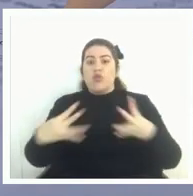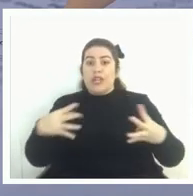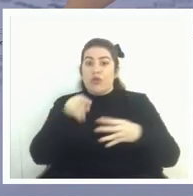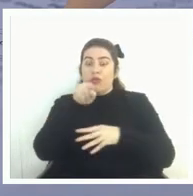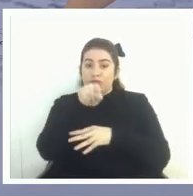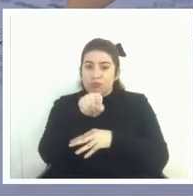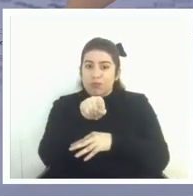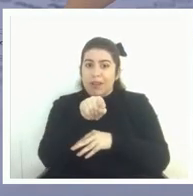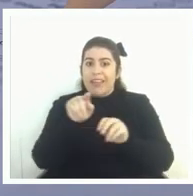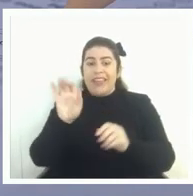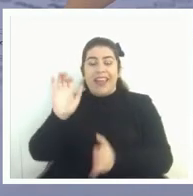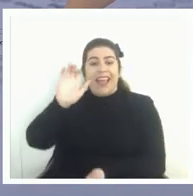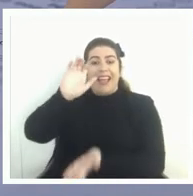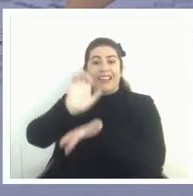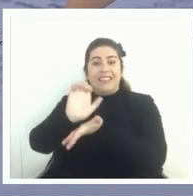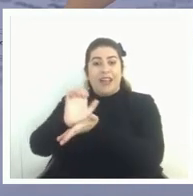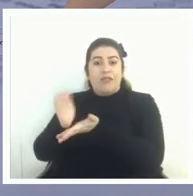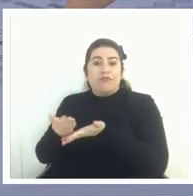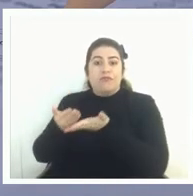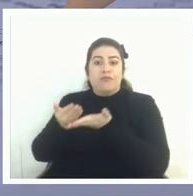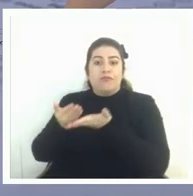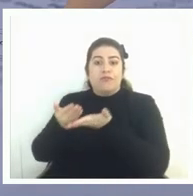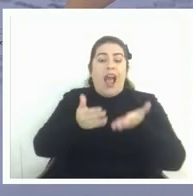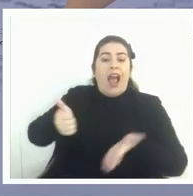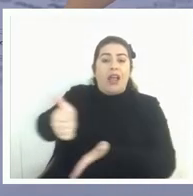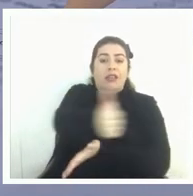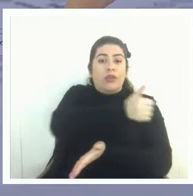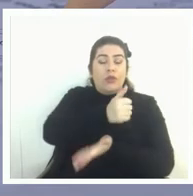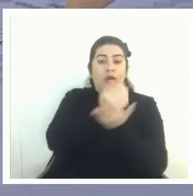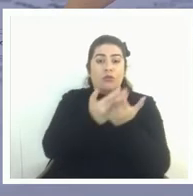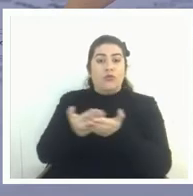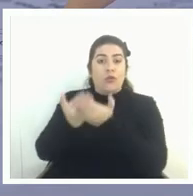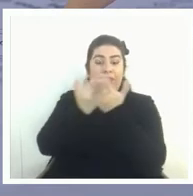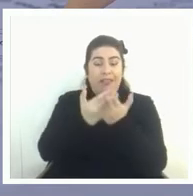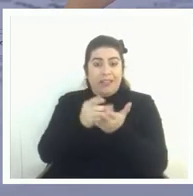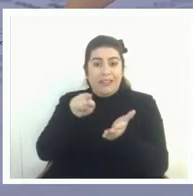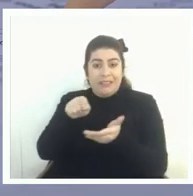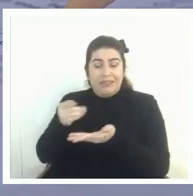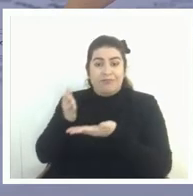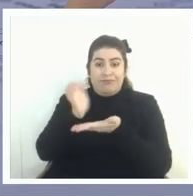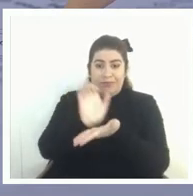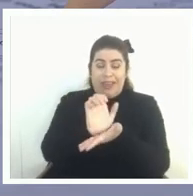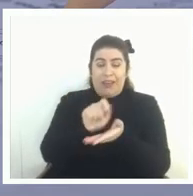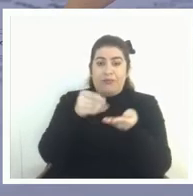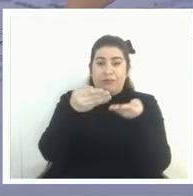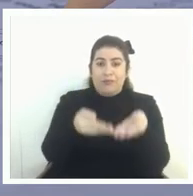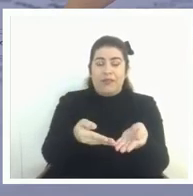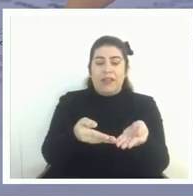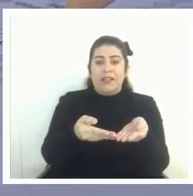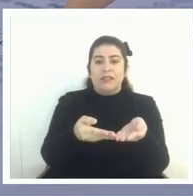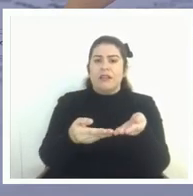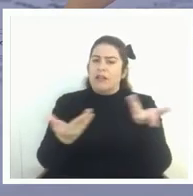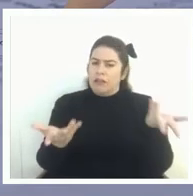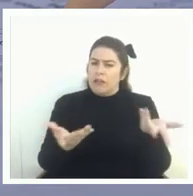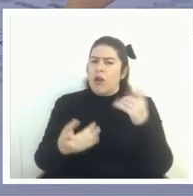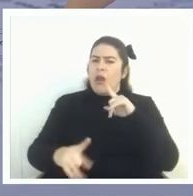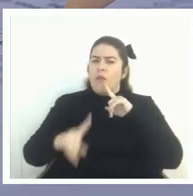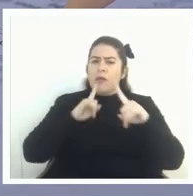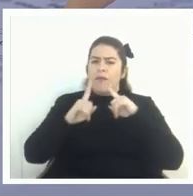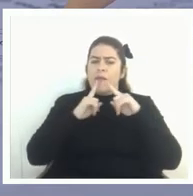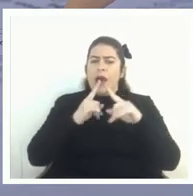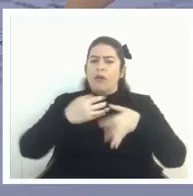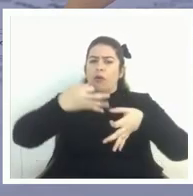que el Estado provee a todos los estudiantes debería uno tener una evaluación más justa y más igualitaria